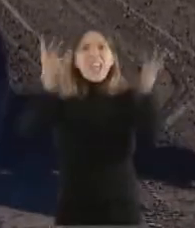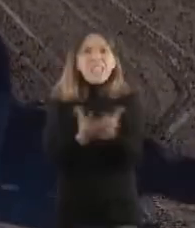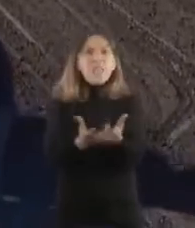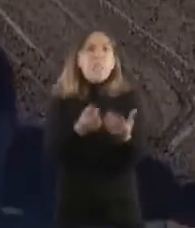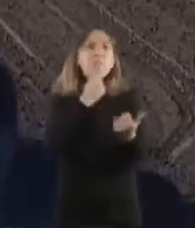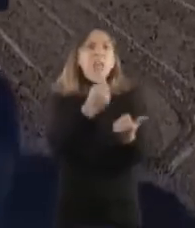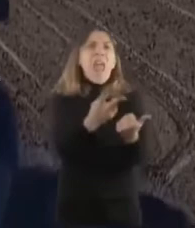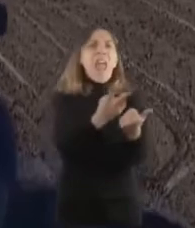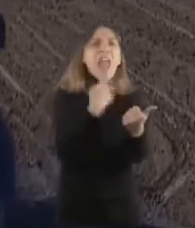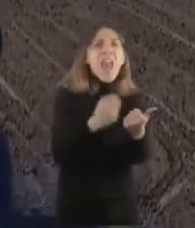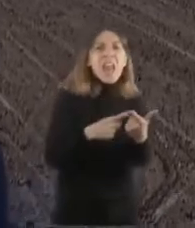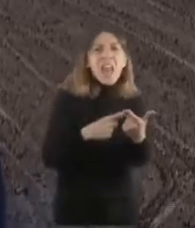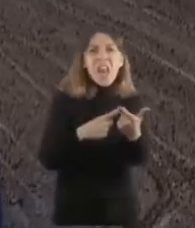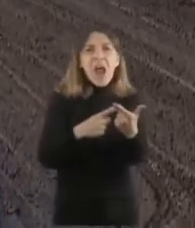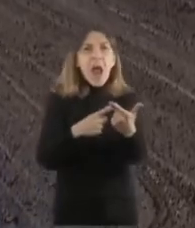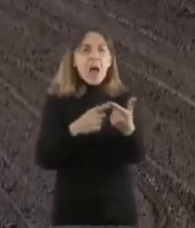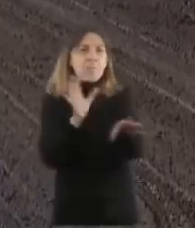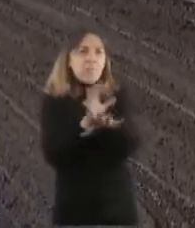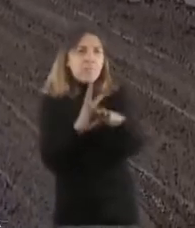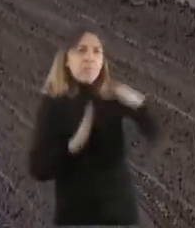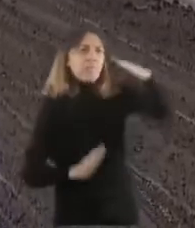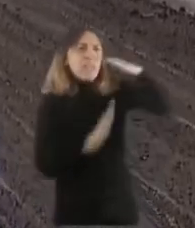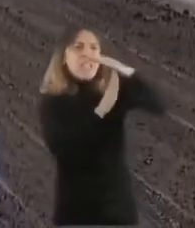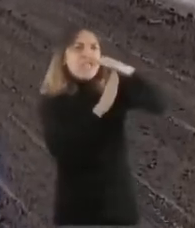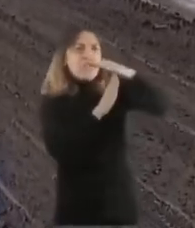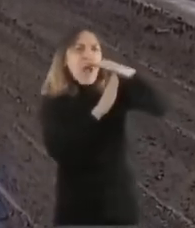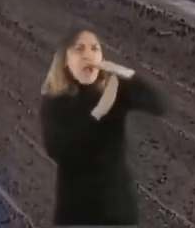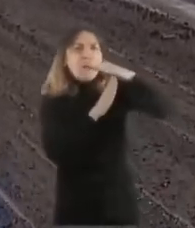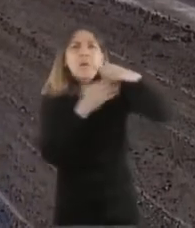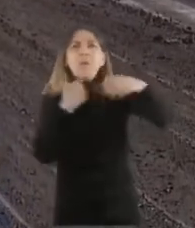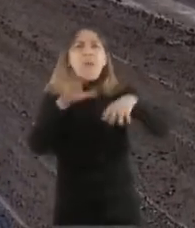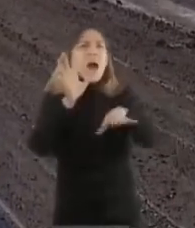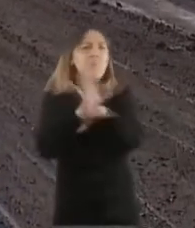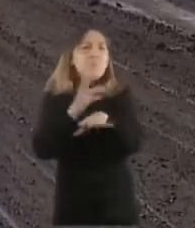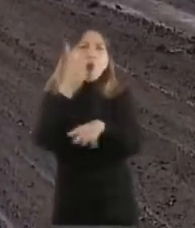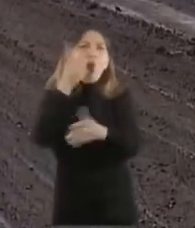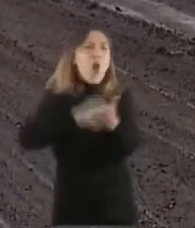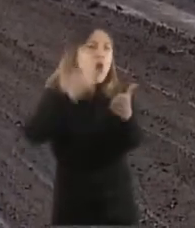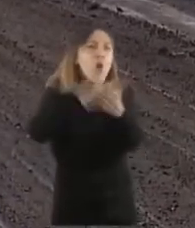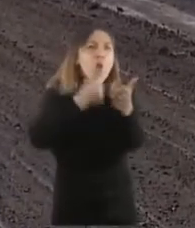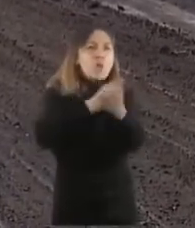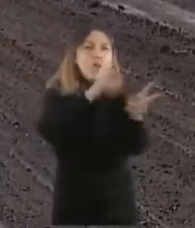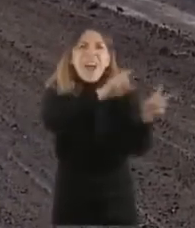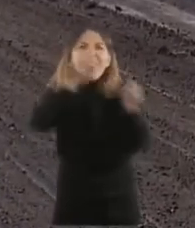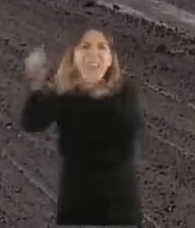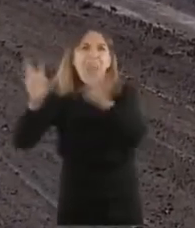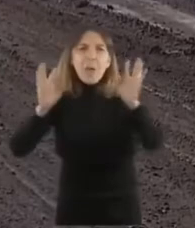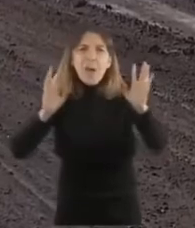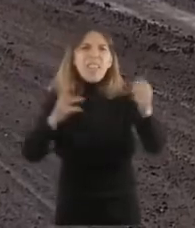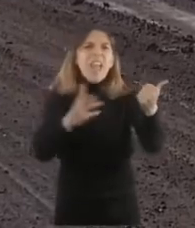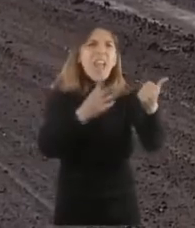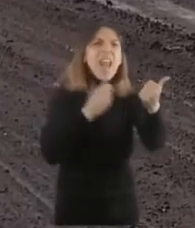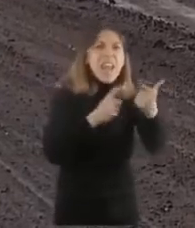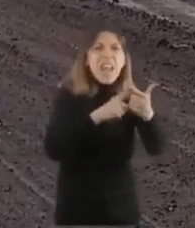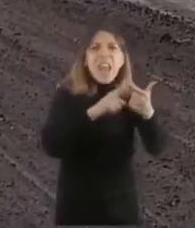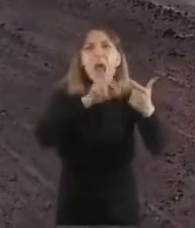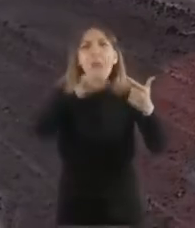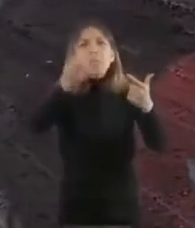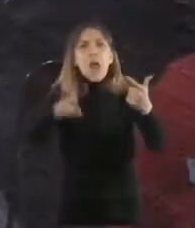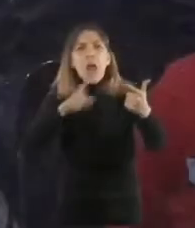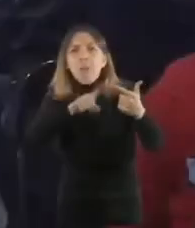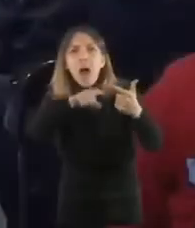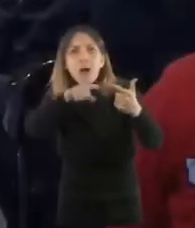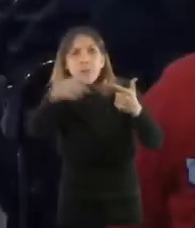energía son las dos grandes batallas que se vienen. Y no tengan dudas que estamos frente a una oportunidad